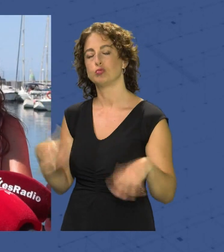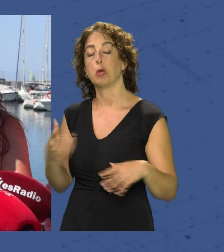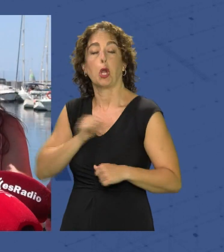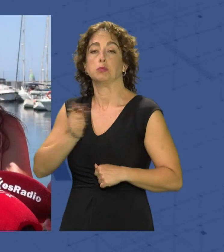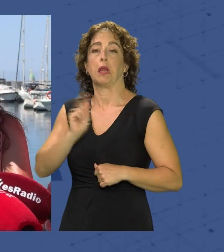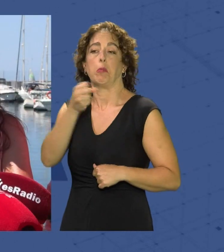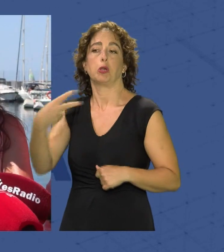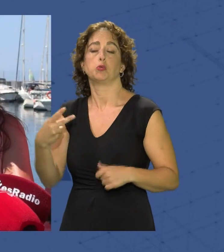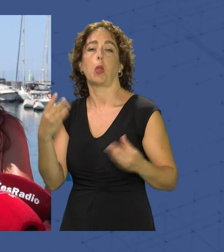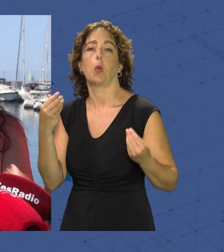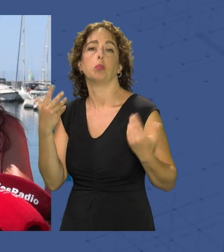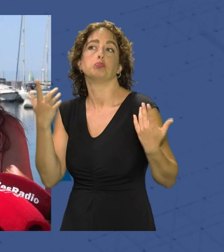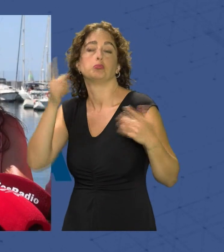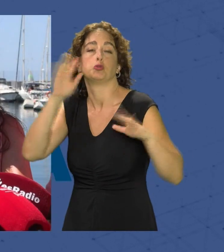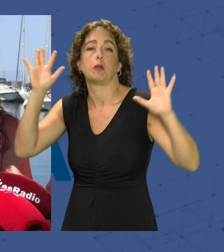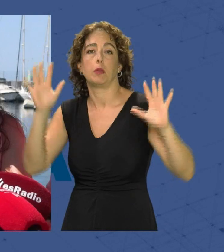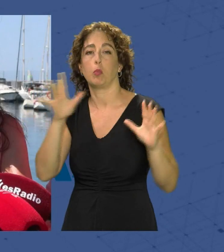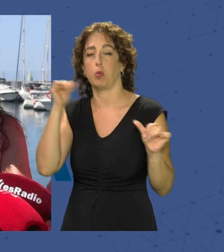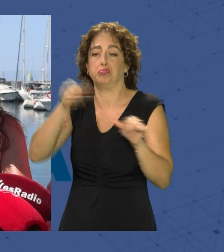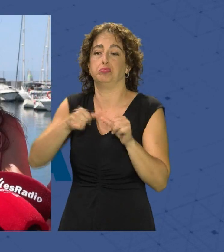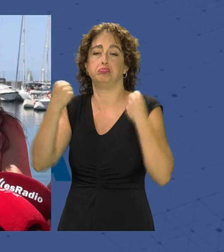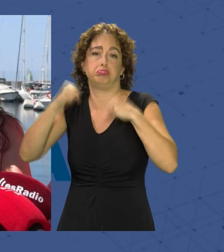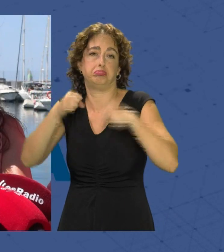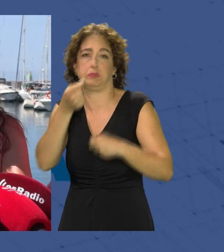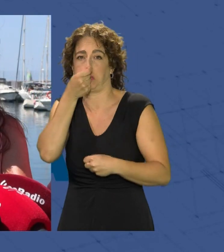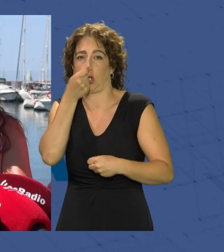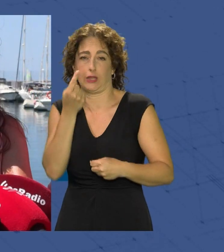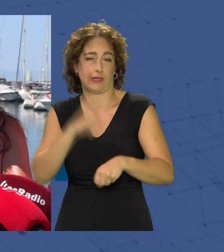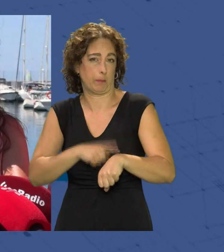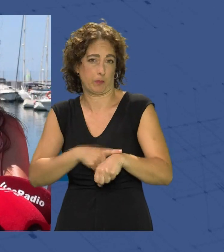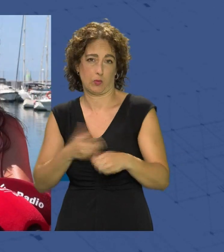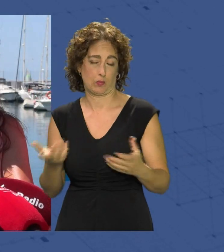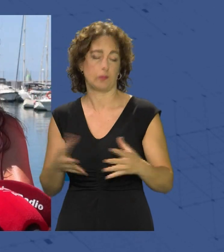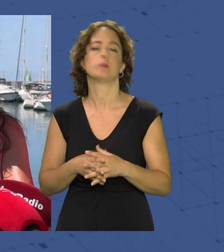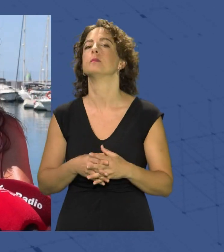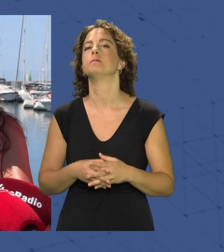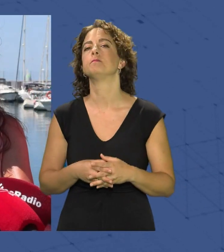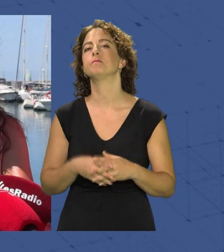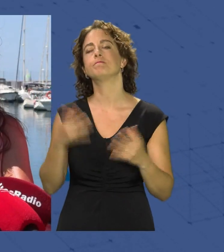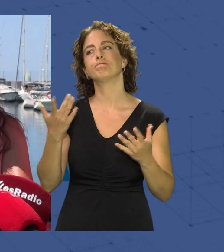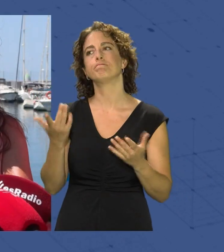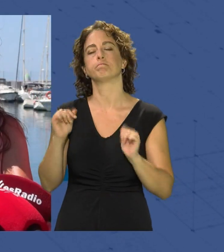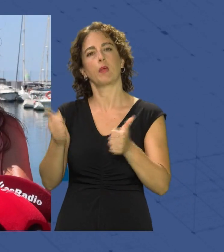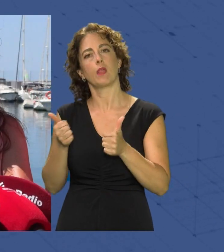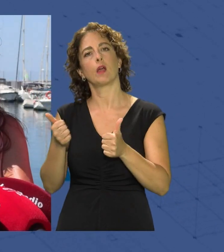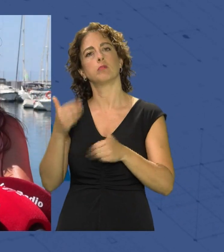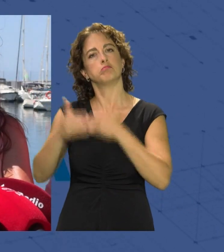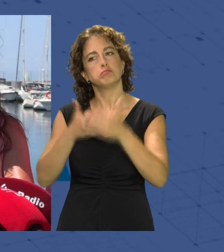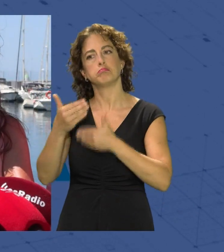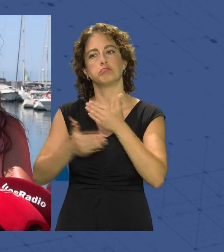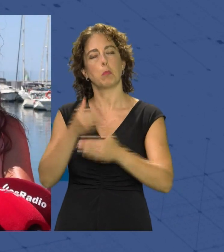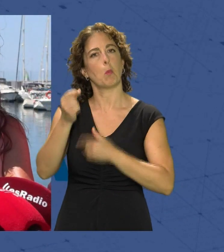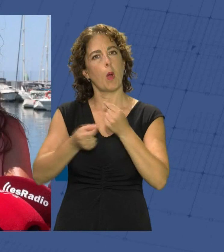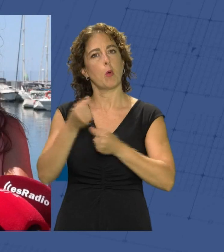muchos resultados porque era muy poco tiempo el que se había estado trabajando y allí pues empezaron a resultar los